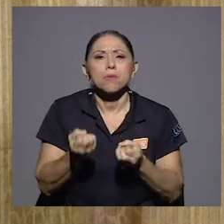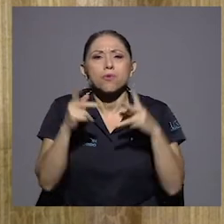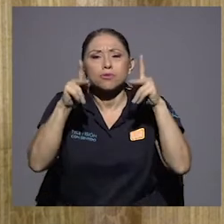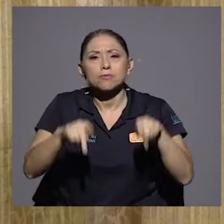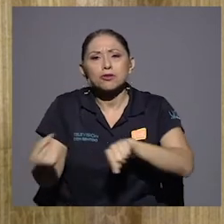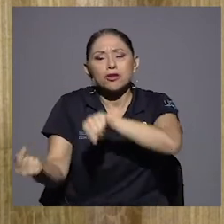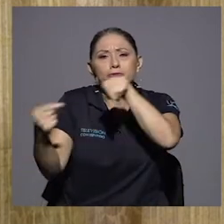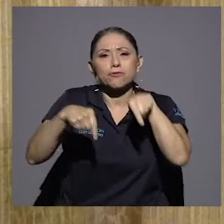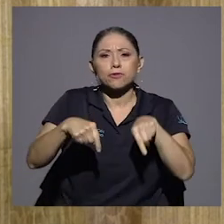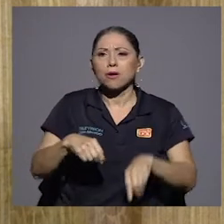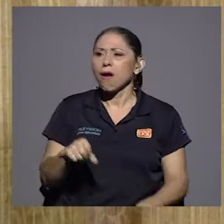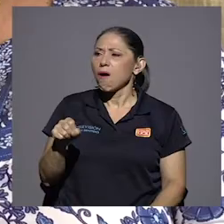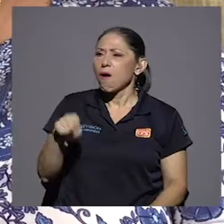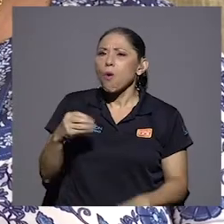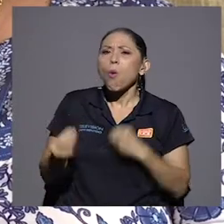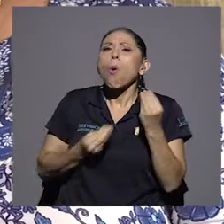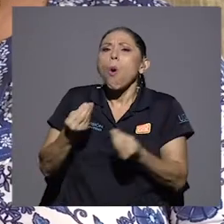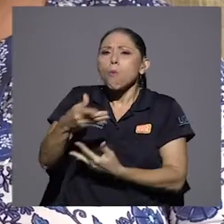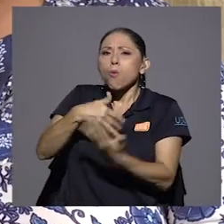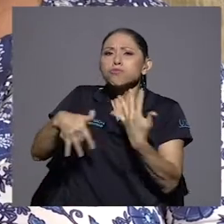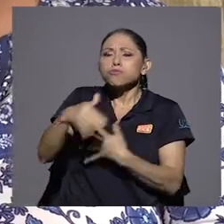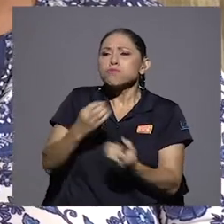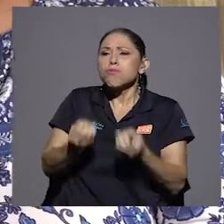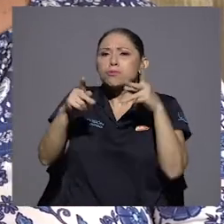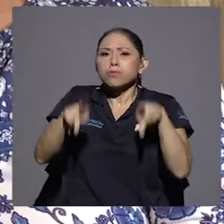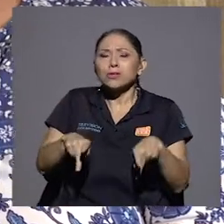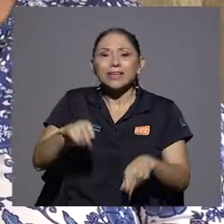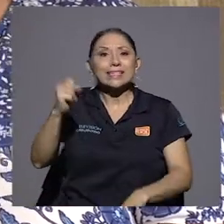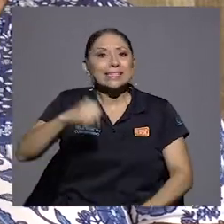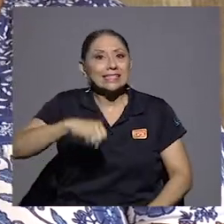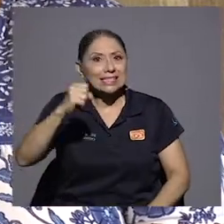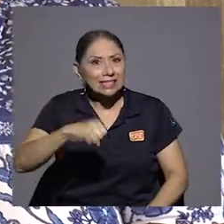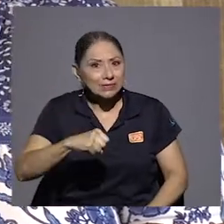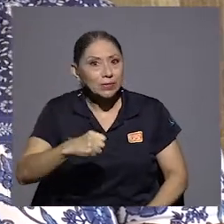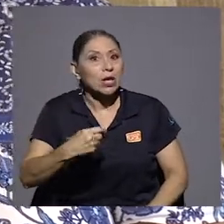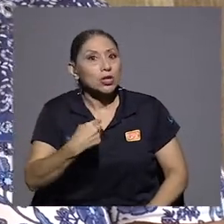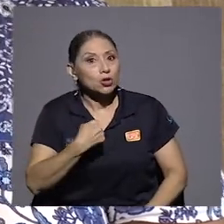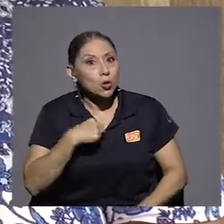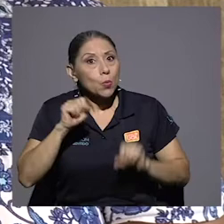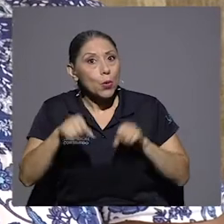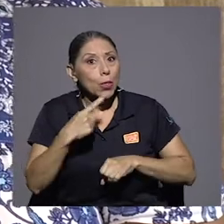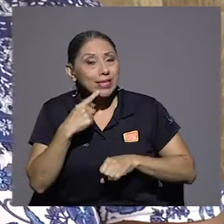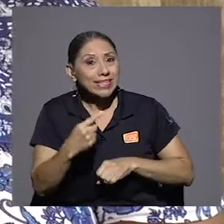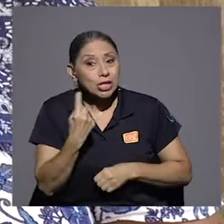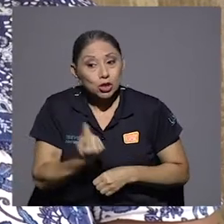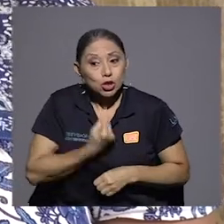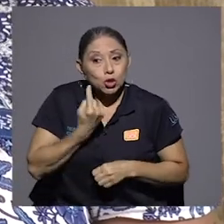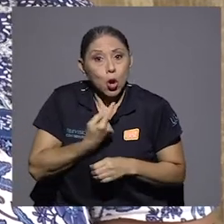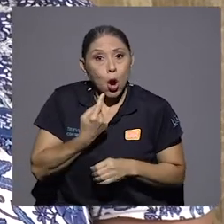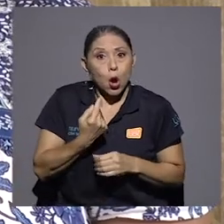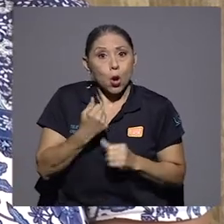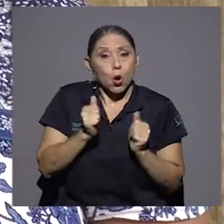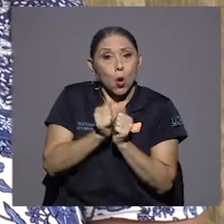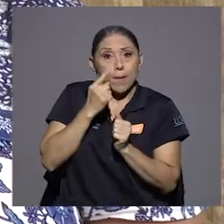casa, tanto tráfico de personas? Era Yo le puedo decir que en momentos sola con mi papá era el desayuno y la cena.